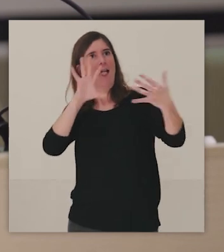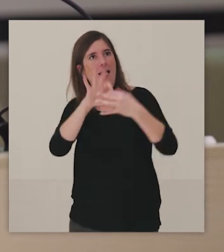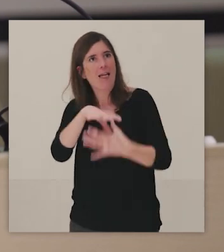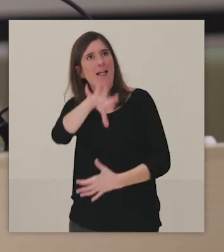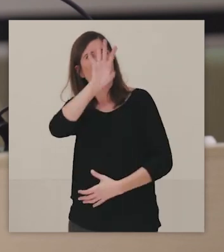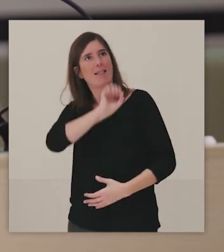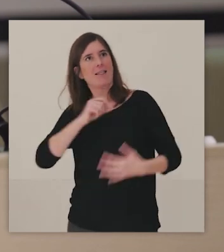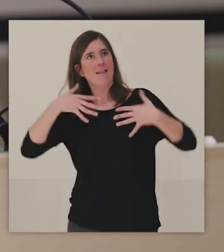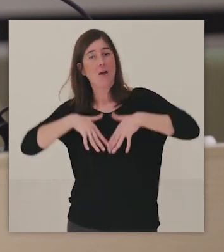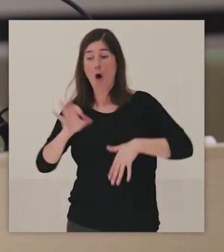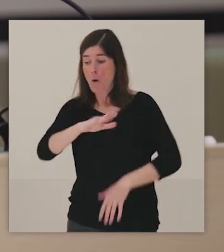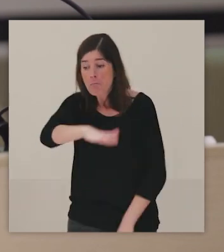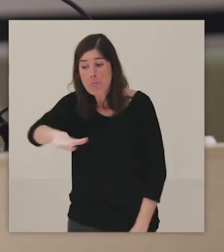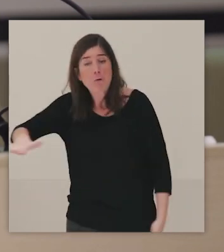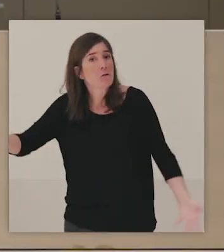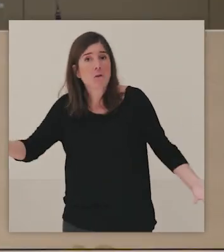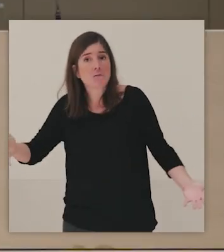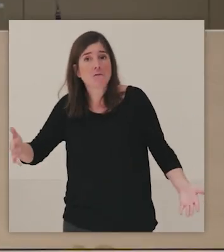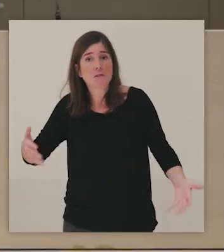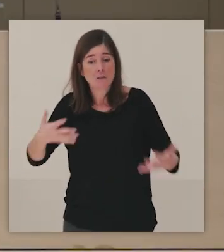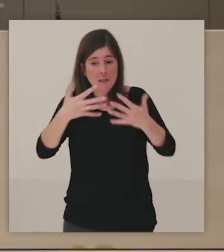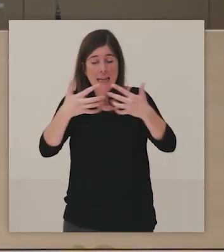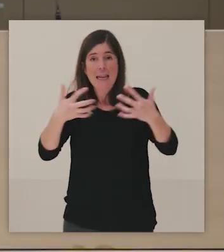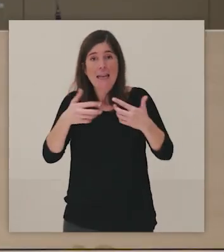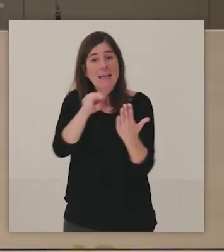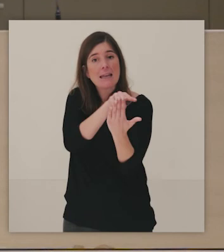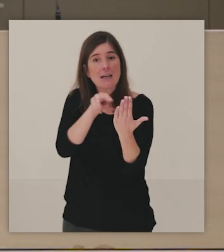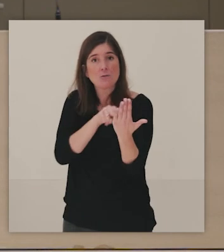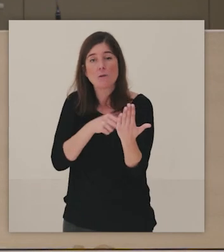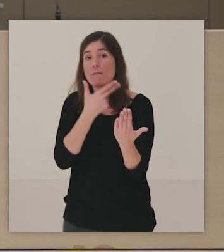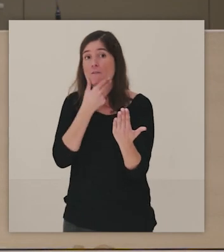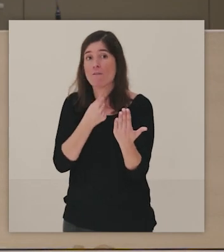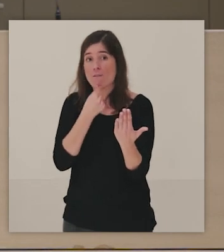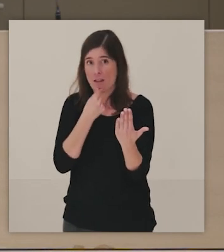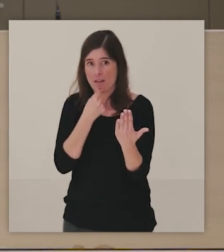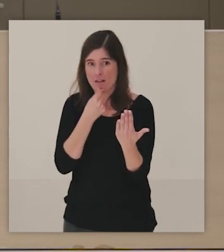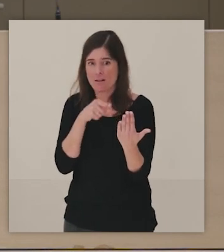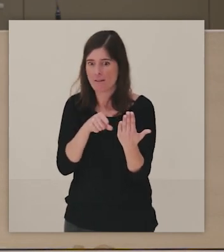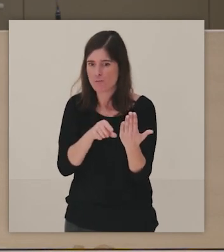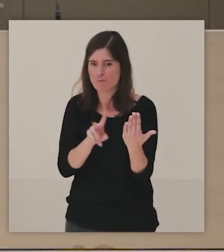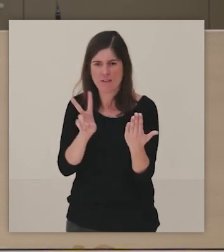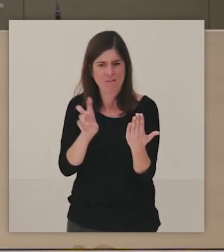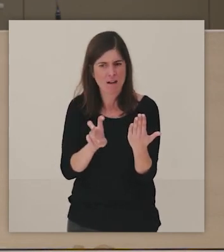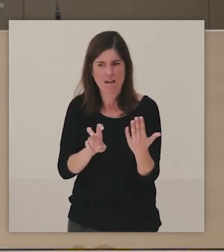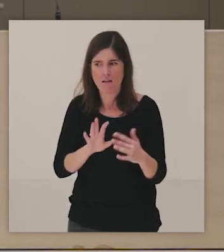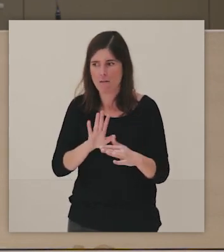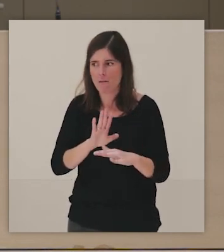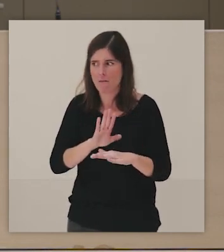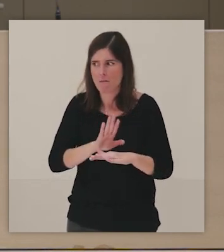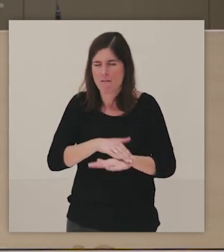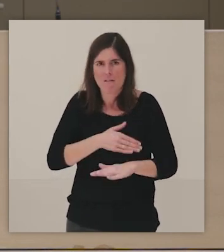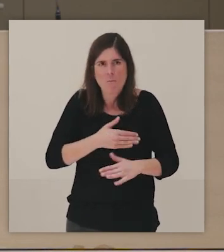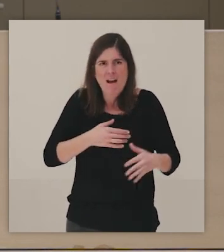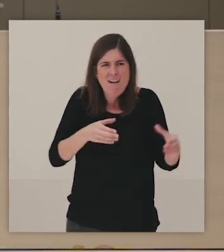con niños también. sea, la lectura fácil yo creo que es ese recurso